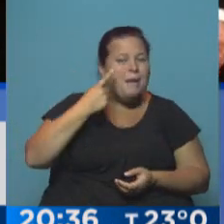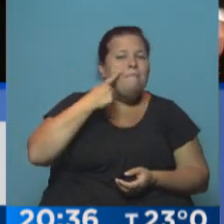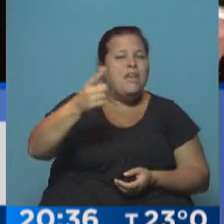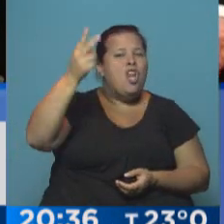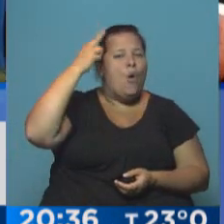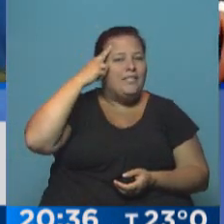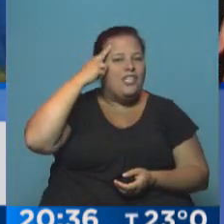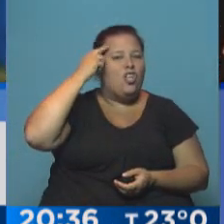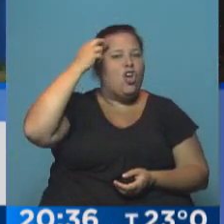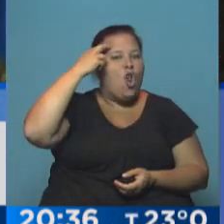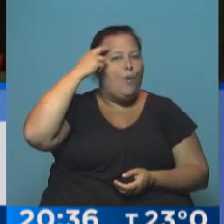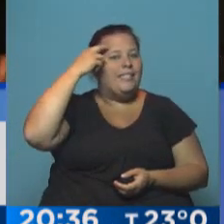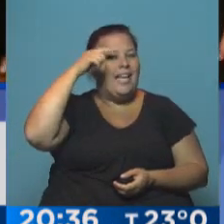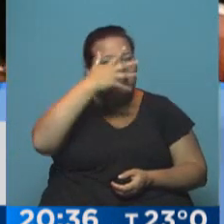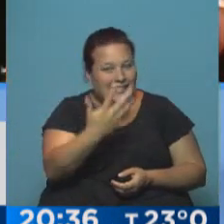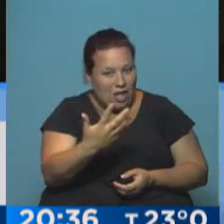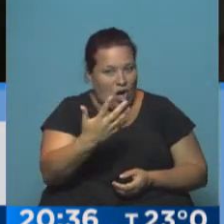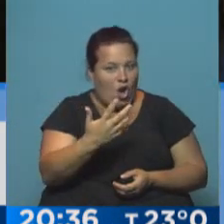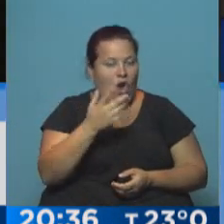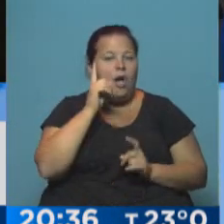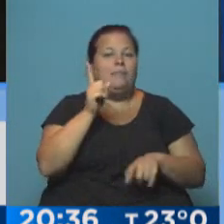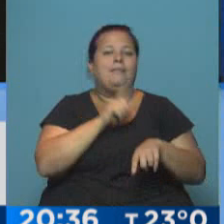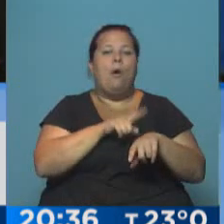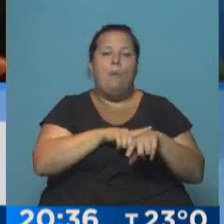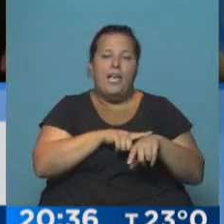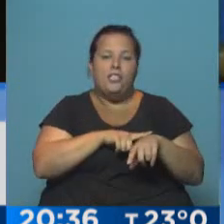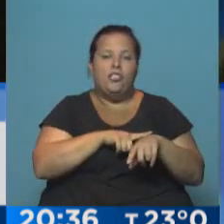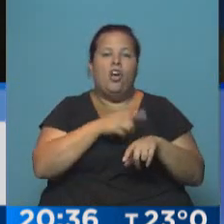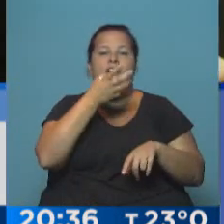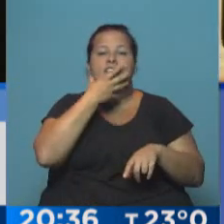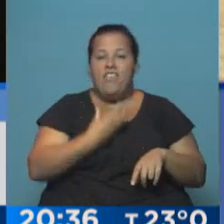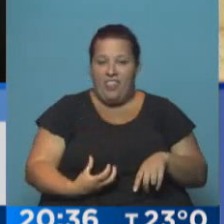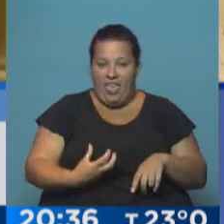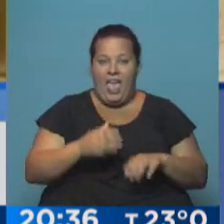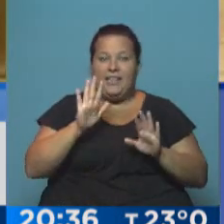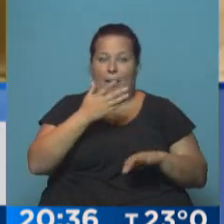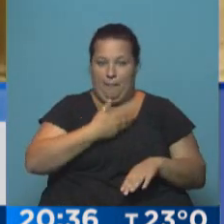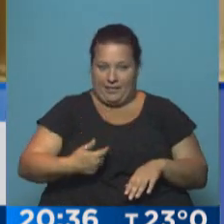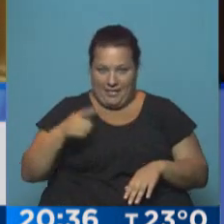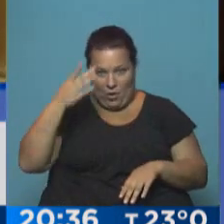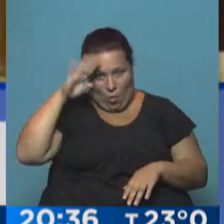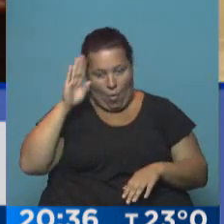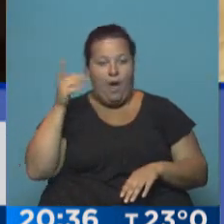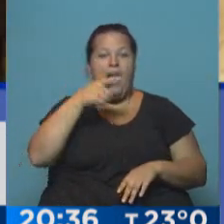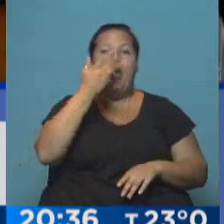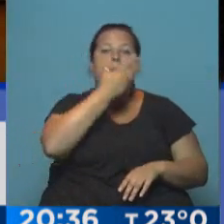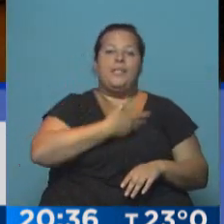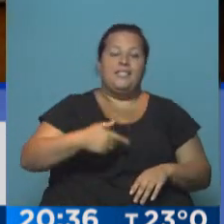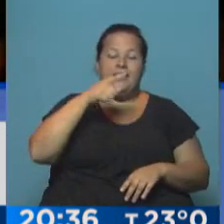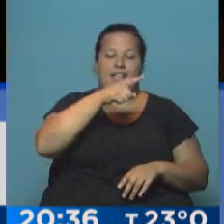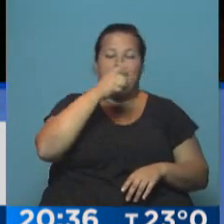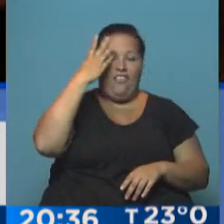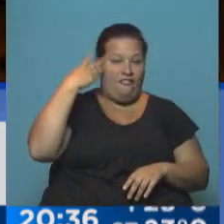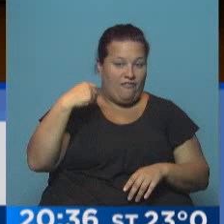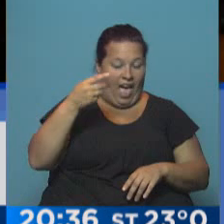1995, en ese momento Fidel Castro. Y la visita de François Hollande a